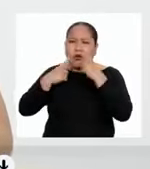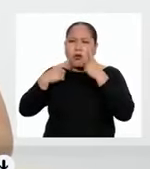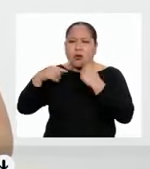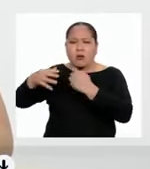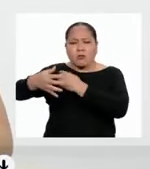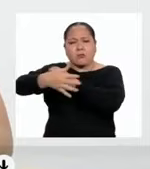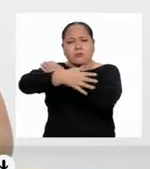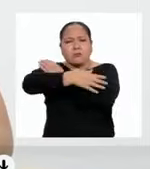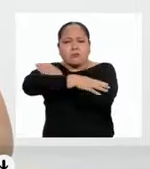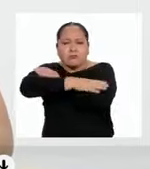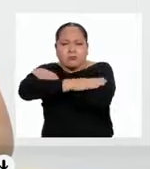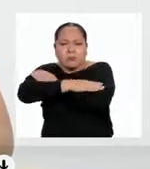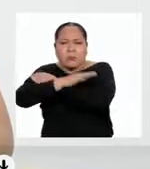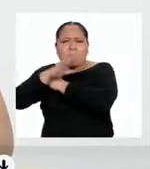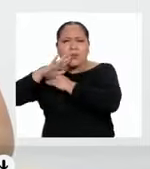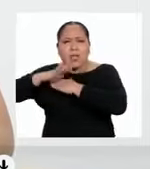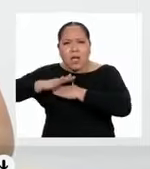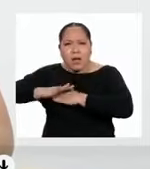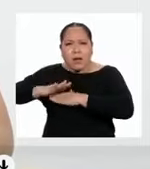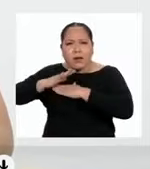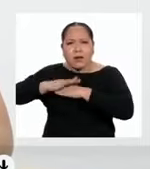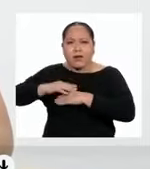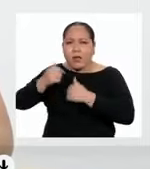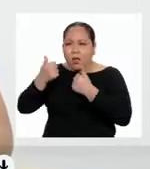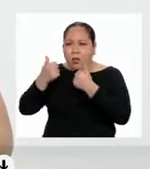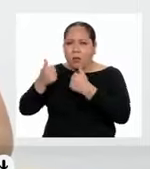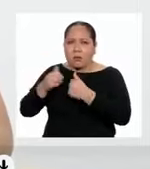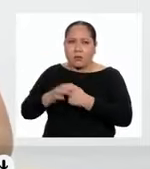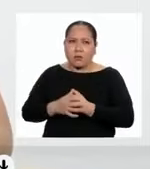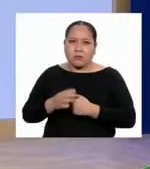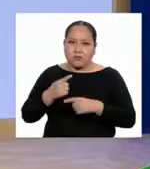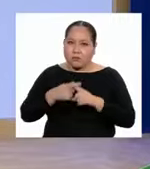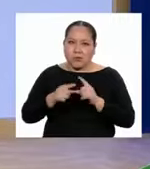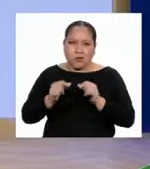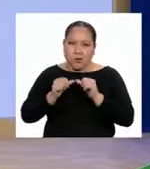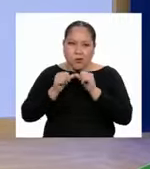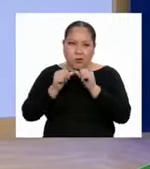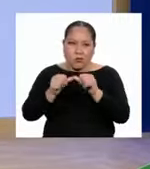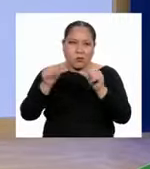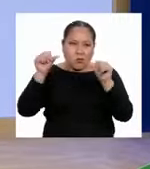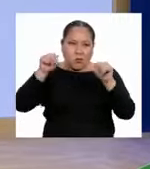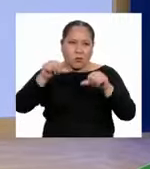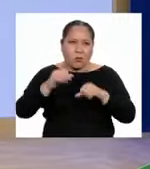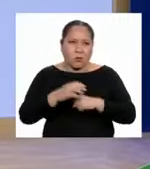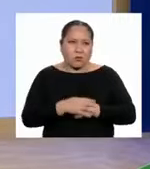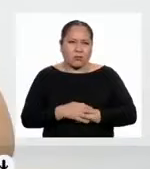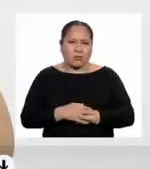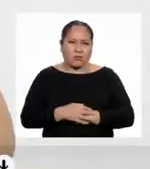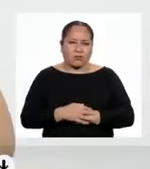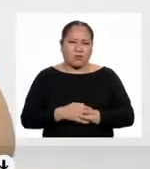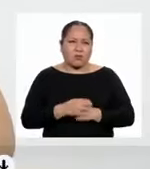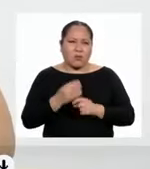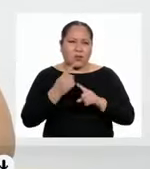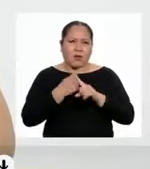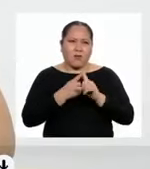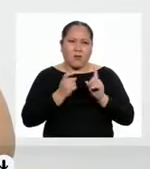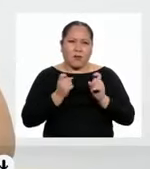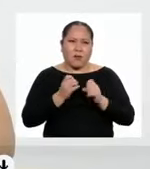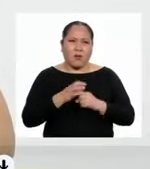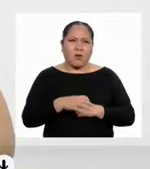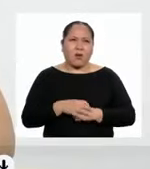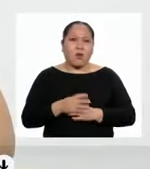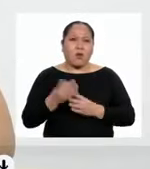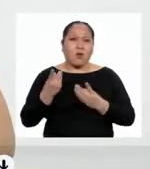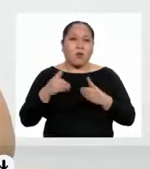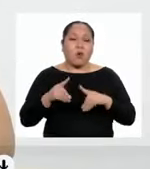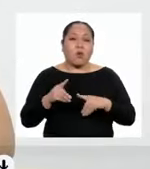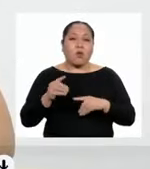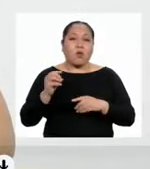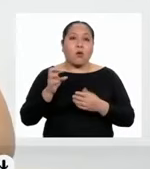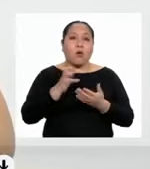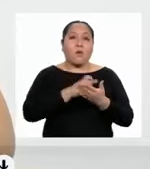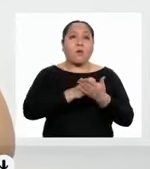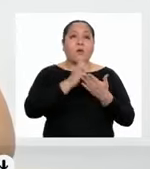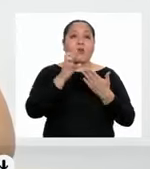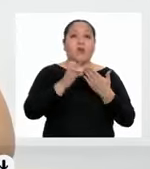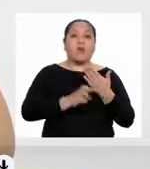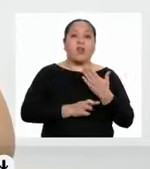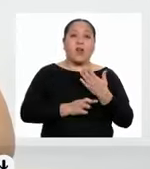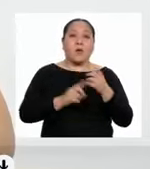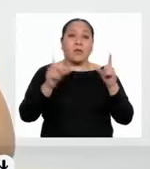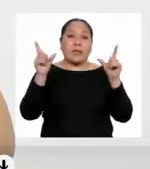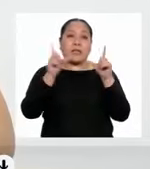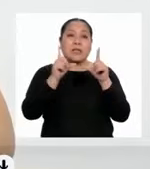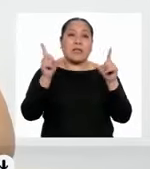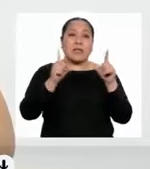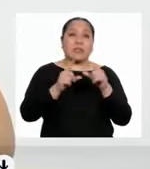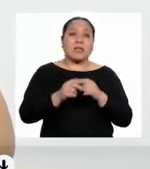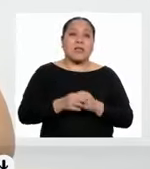todo iba a estar bien. Pero la situación no mejoró. ¡Qué feo! Peor era cuando programas de televisión